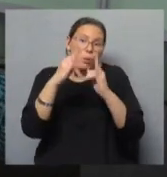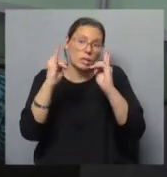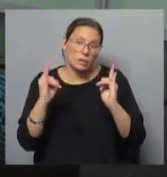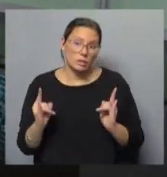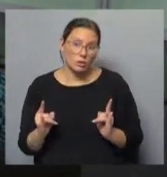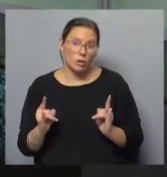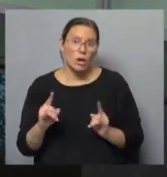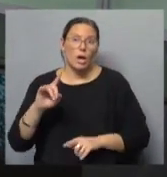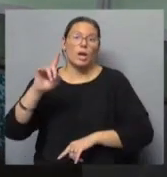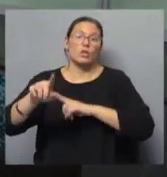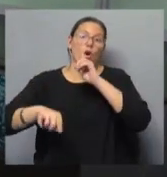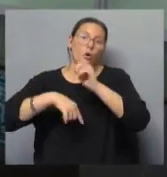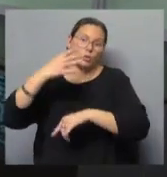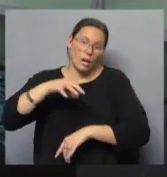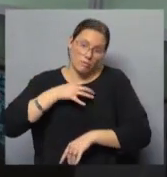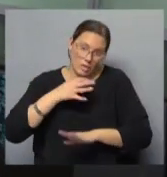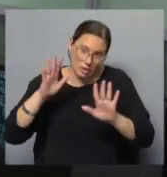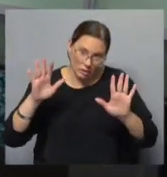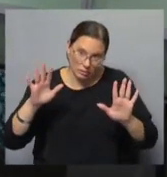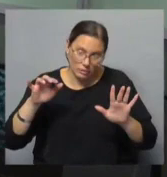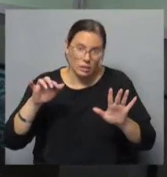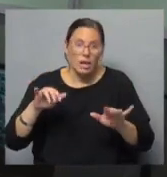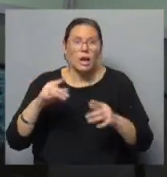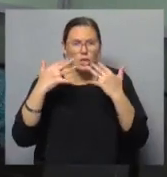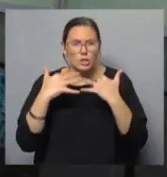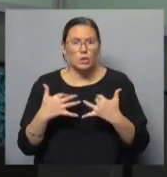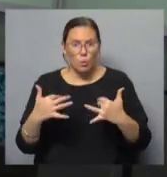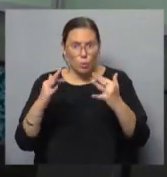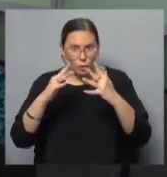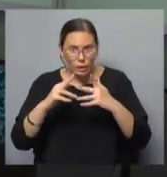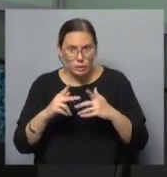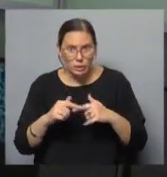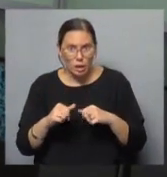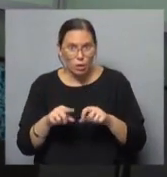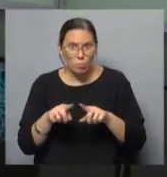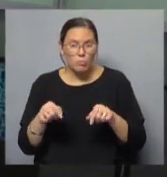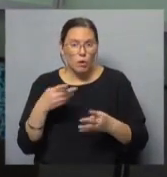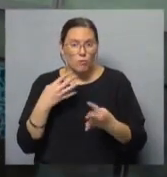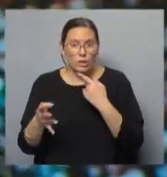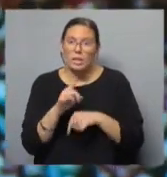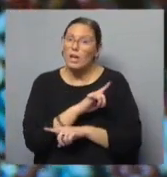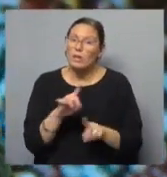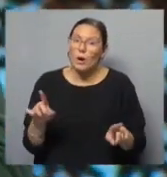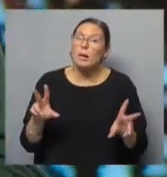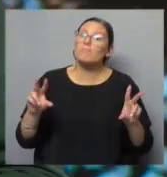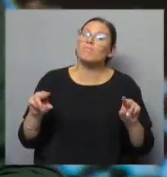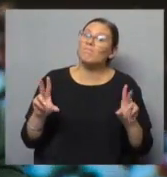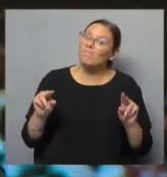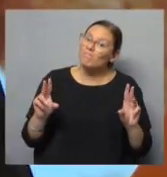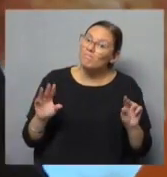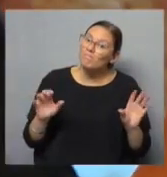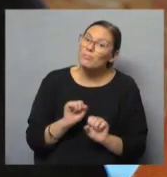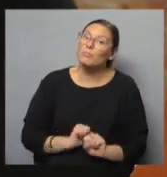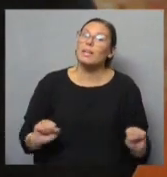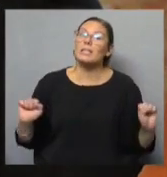gira y gira. la próxima reencarnación. ¿Ya hiciste algún show armado como el escenario como si fuera una feria? No. Bueno. Vamos